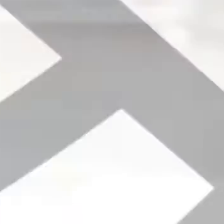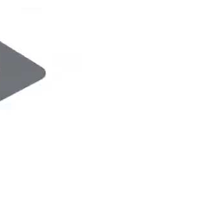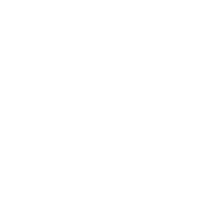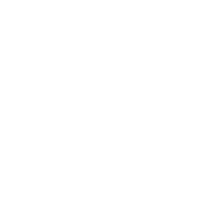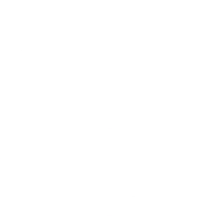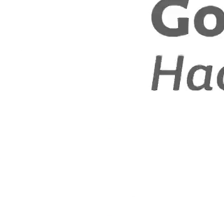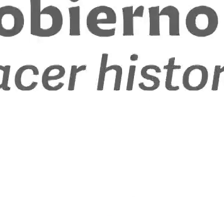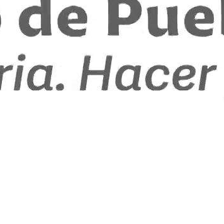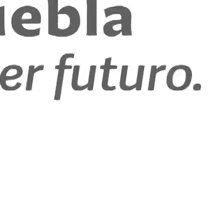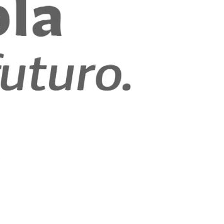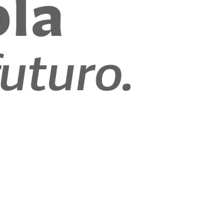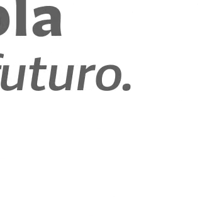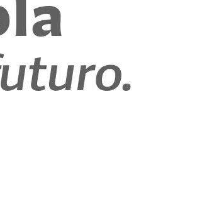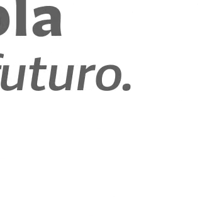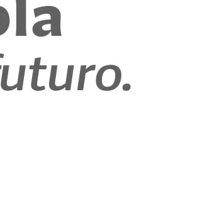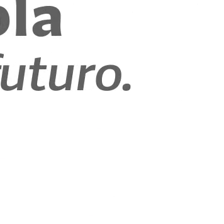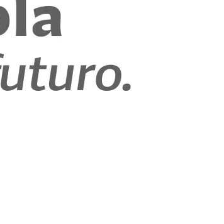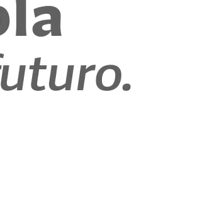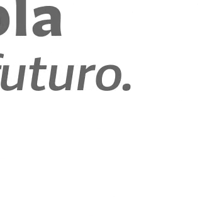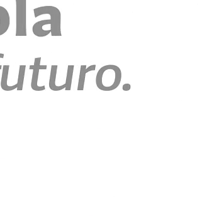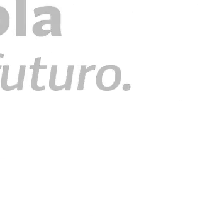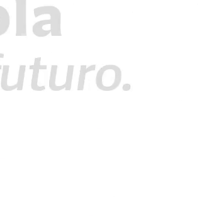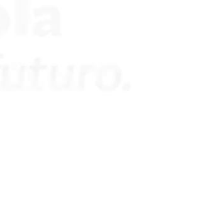Gobierno de Puebla. Hacer historia. Hacer futuro.